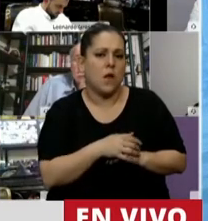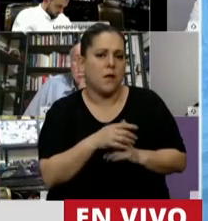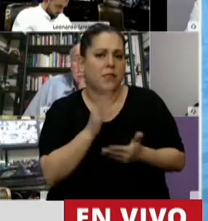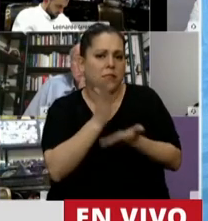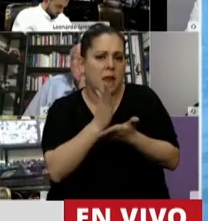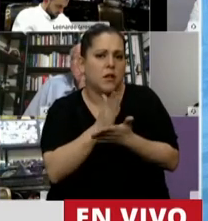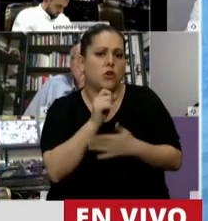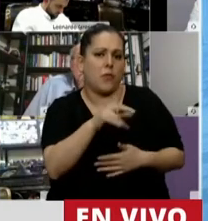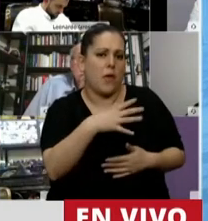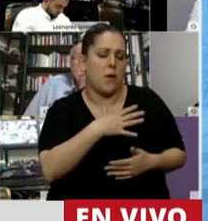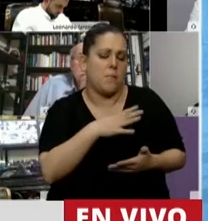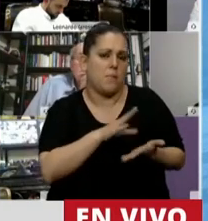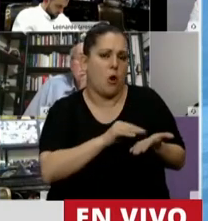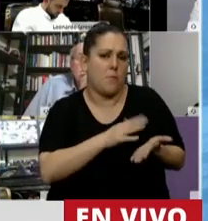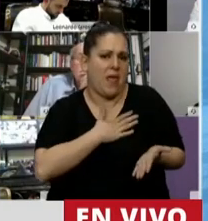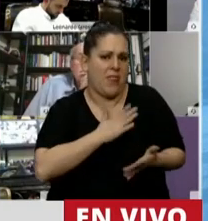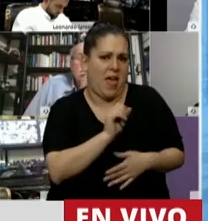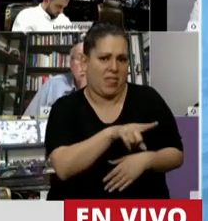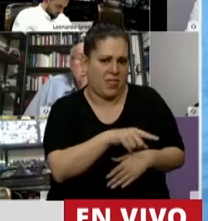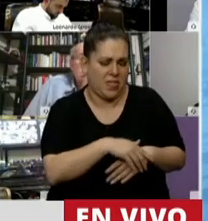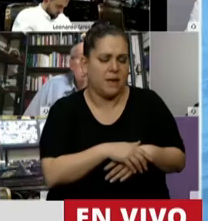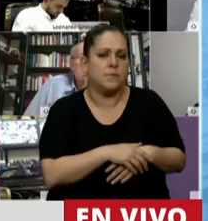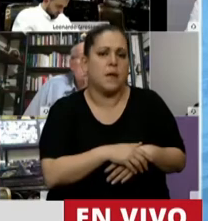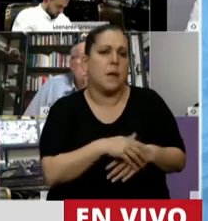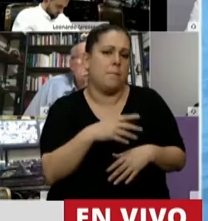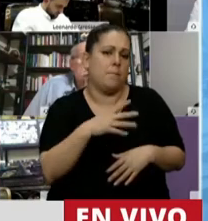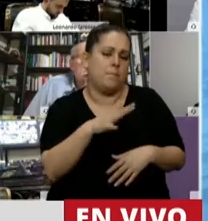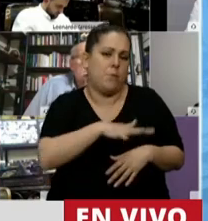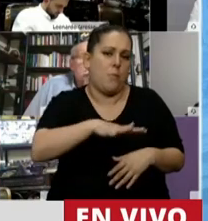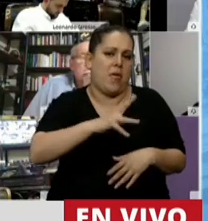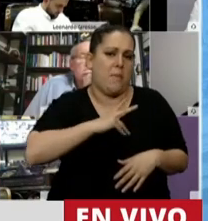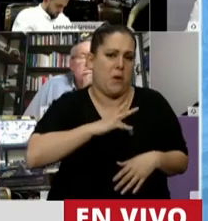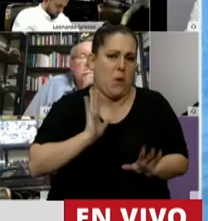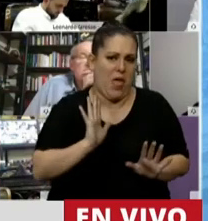derecho de propiedad, contra la propiedad privada,